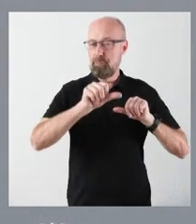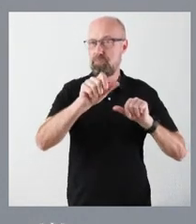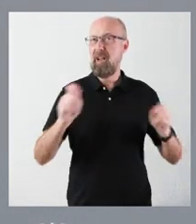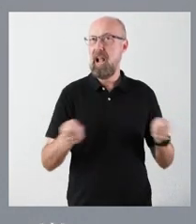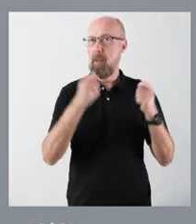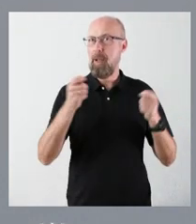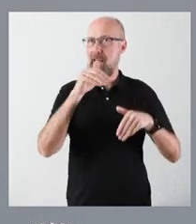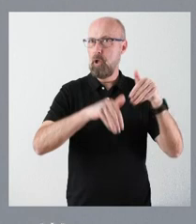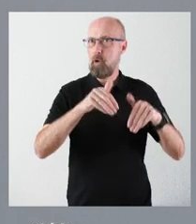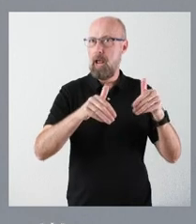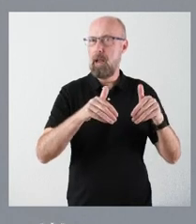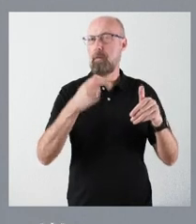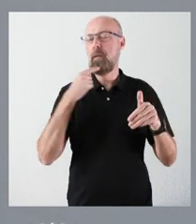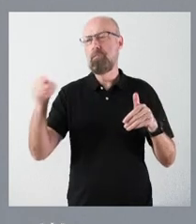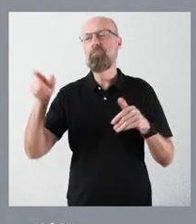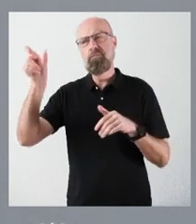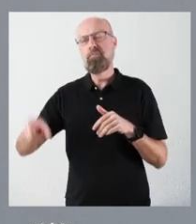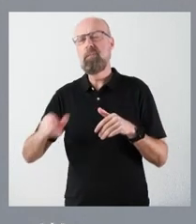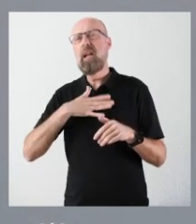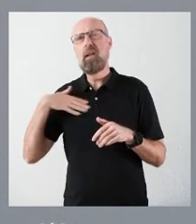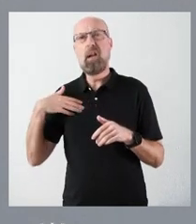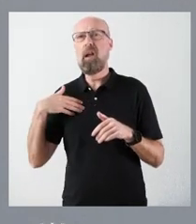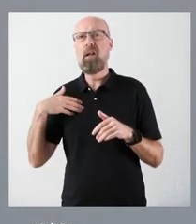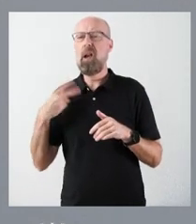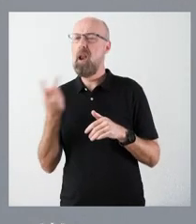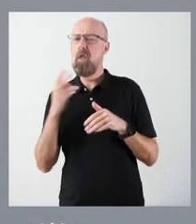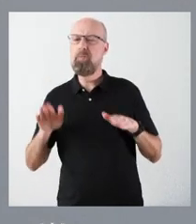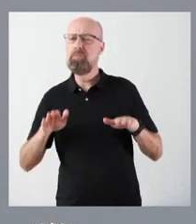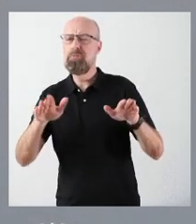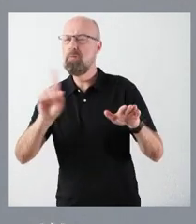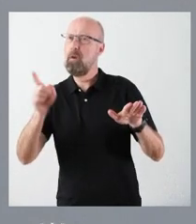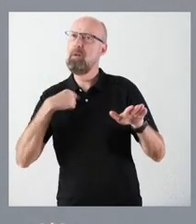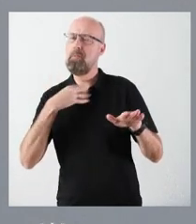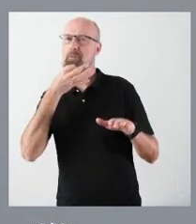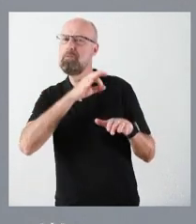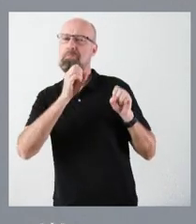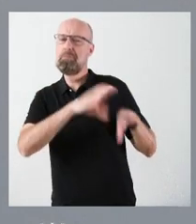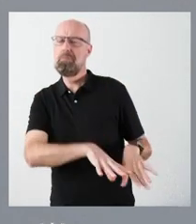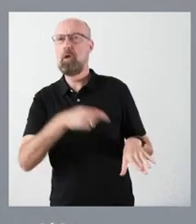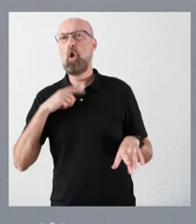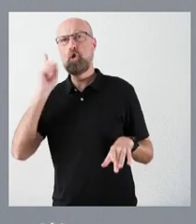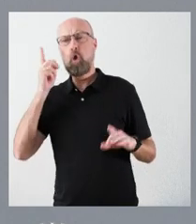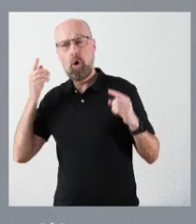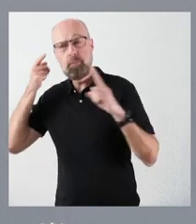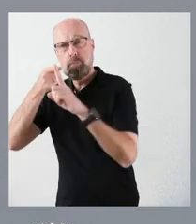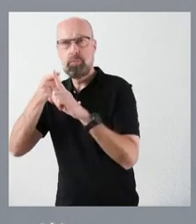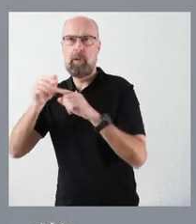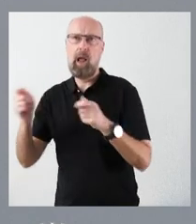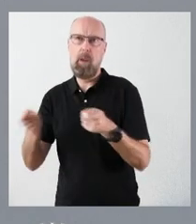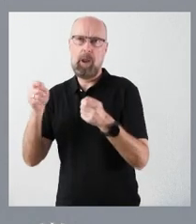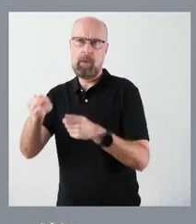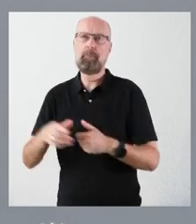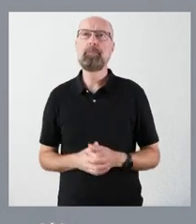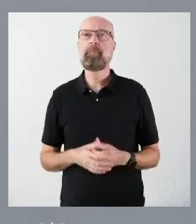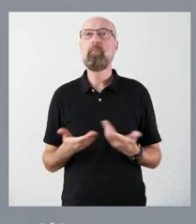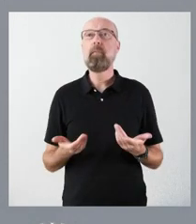no compatibilizar y renunciar a esa responsabilidad que tenía en este momento acumulada o asumida. En el caso concreto